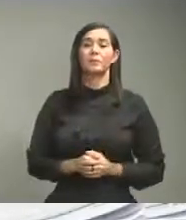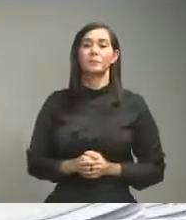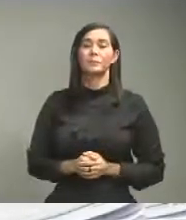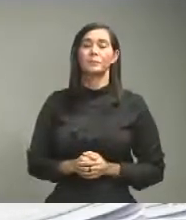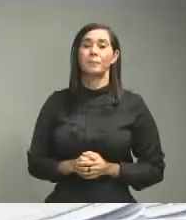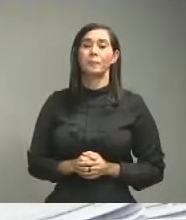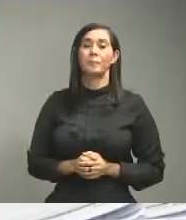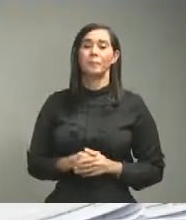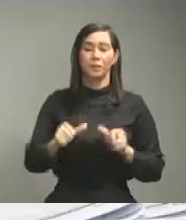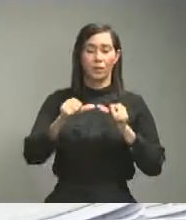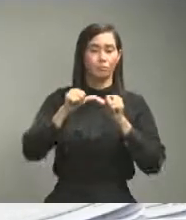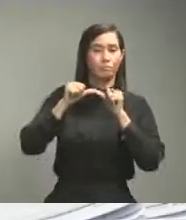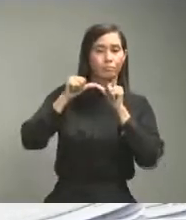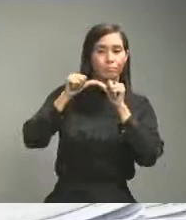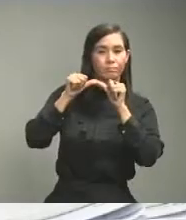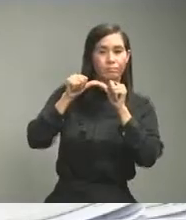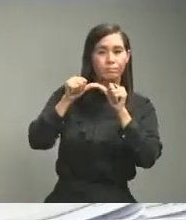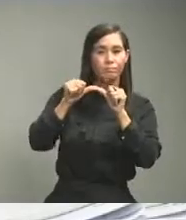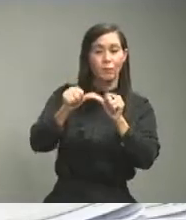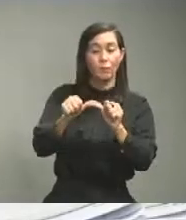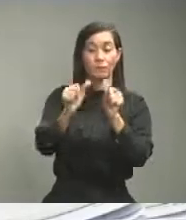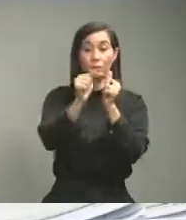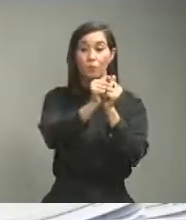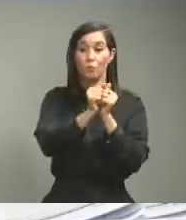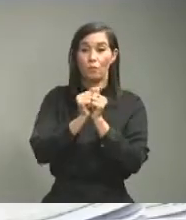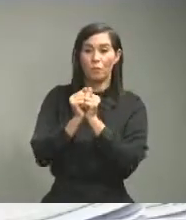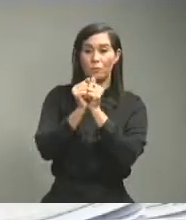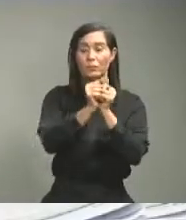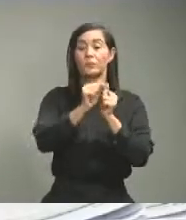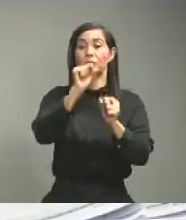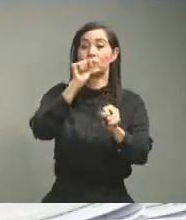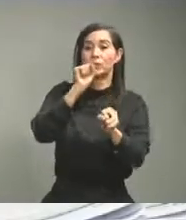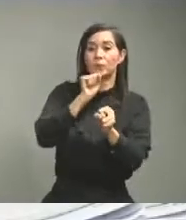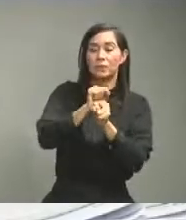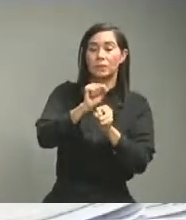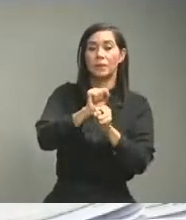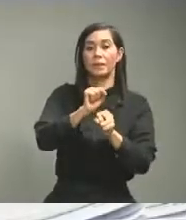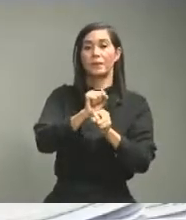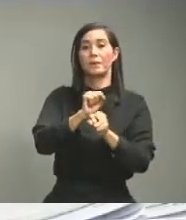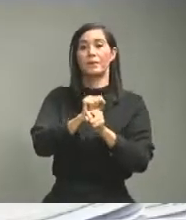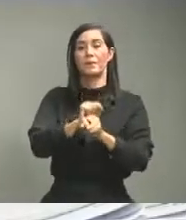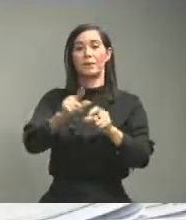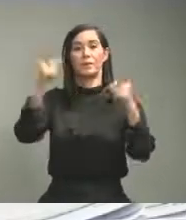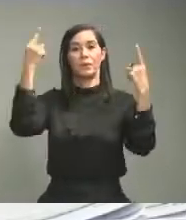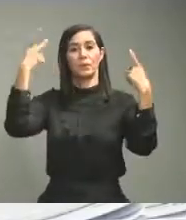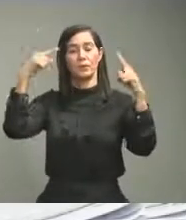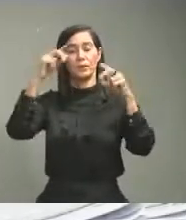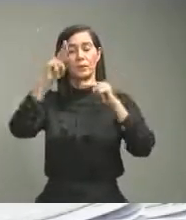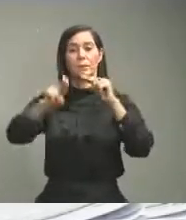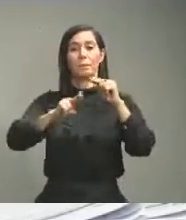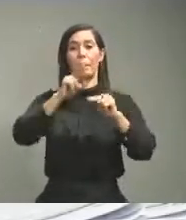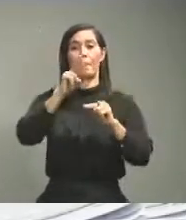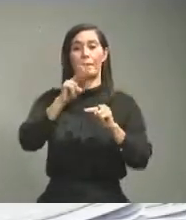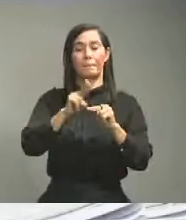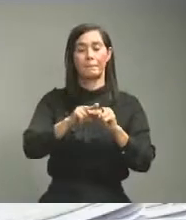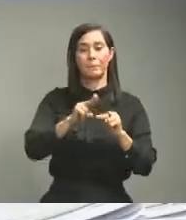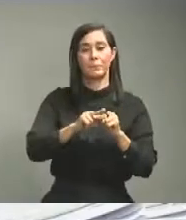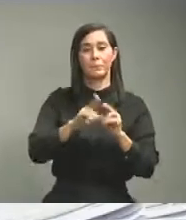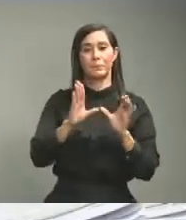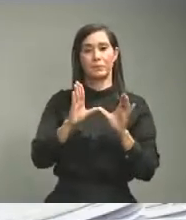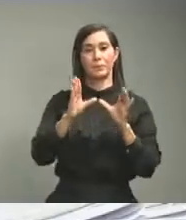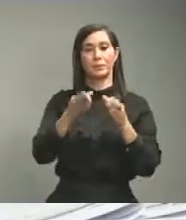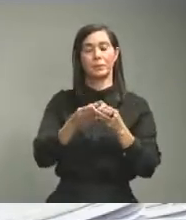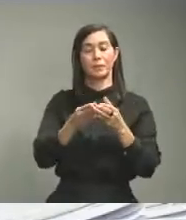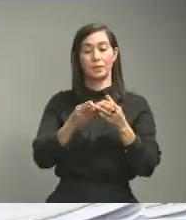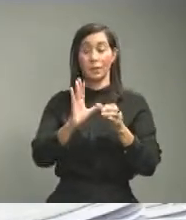continuemos juntos trabajando en la consecución del objetivo nacional de contención del